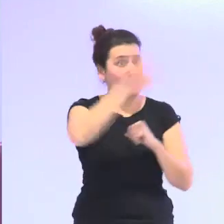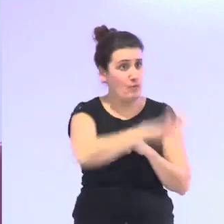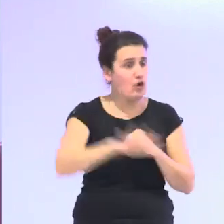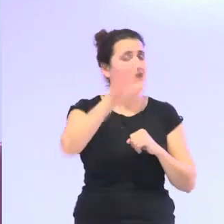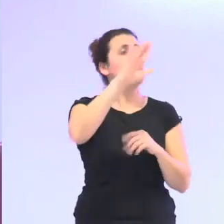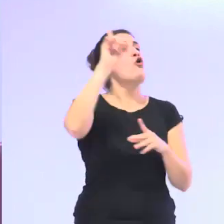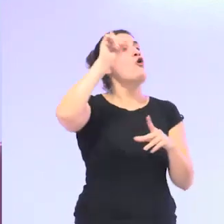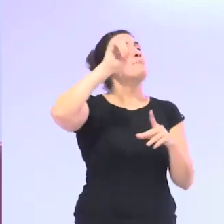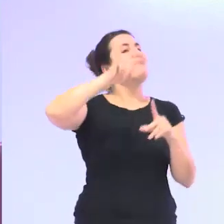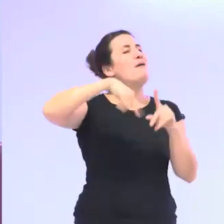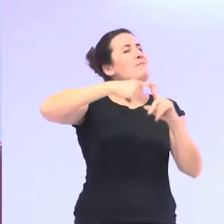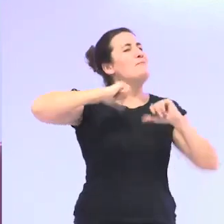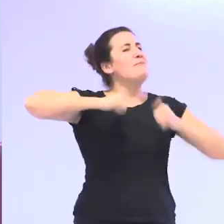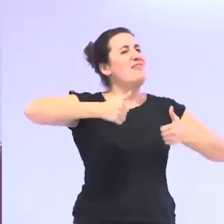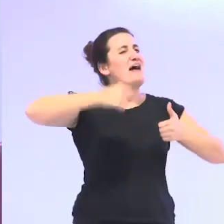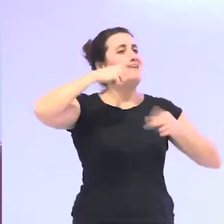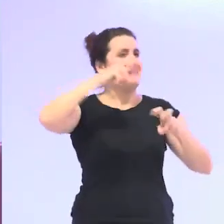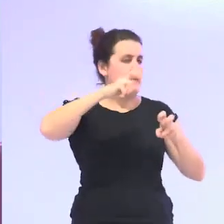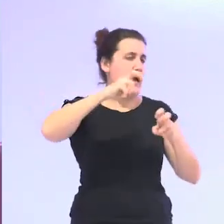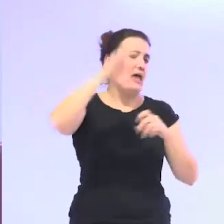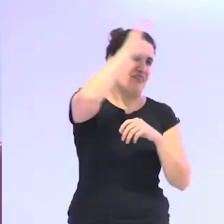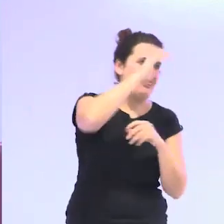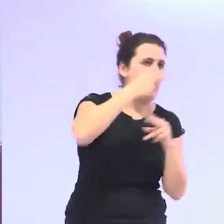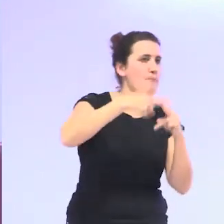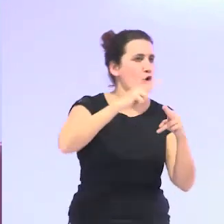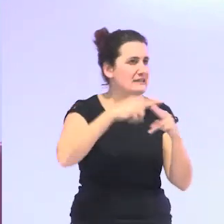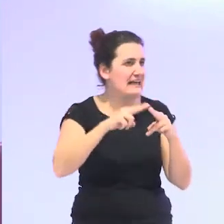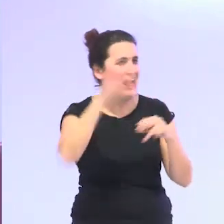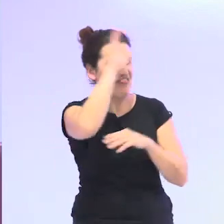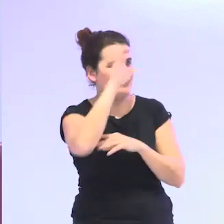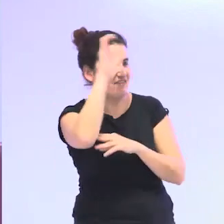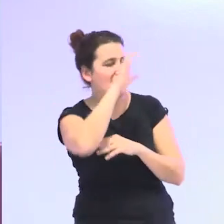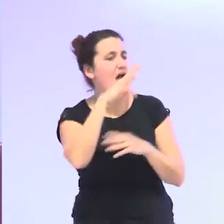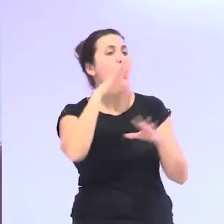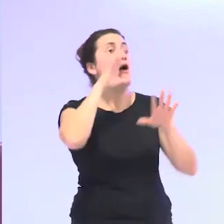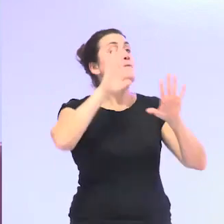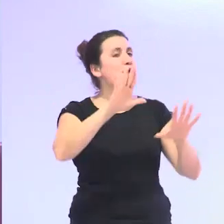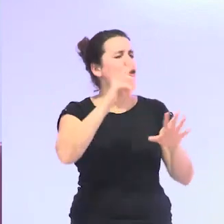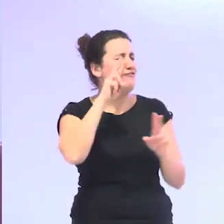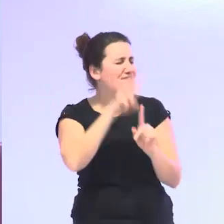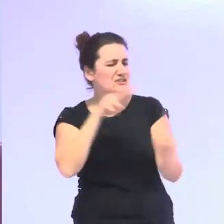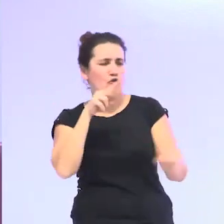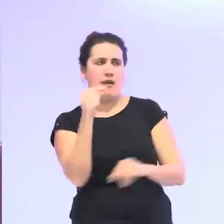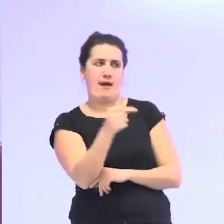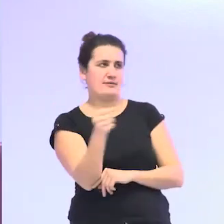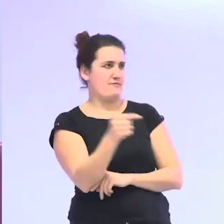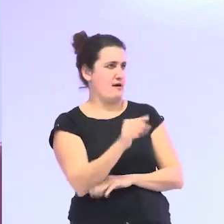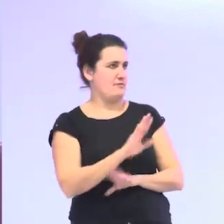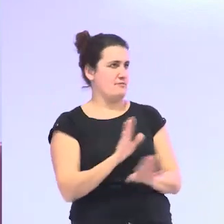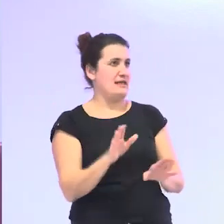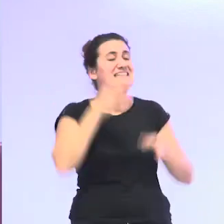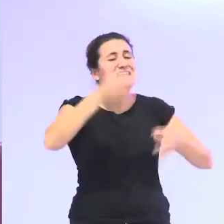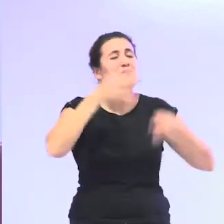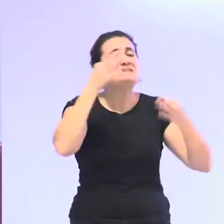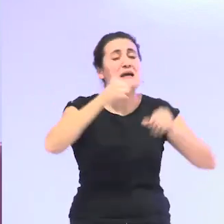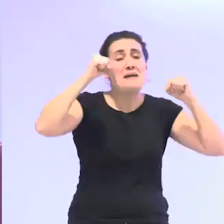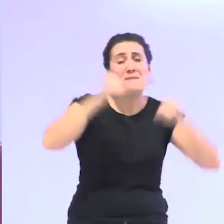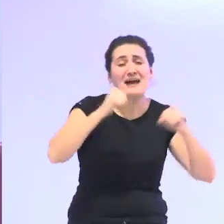demográfico ha empezado a incluirse en la agenda científica y política pero fundamentalmente con una visión muy negativa siempre que se habla de